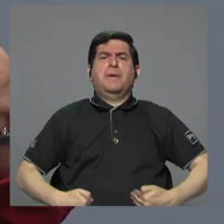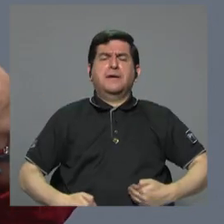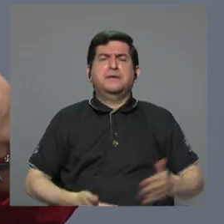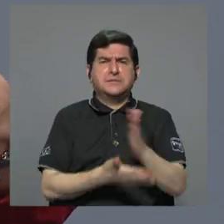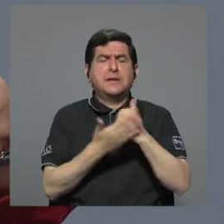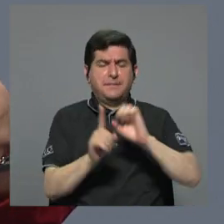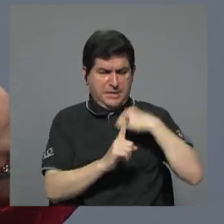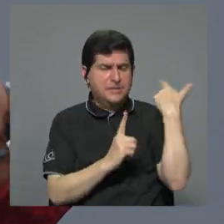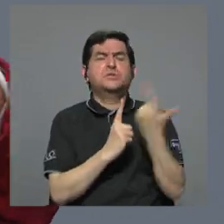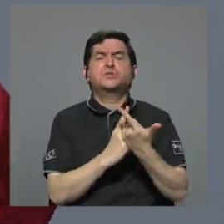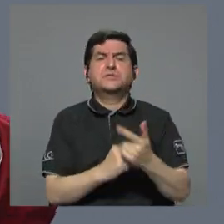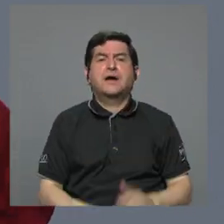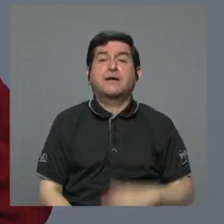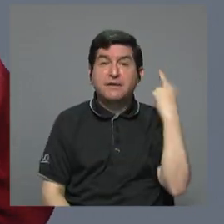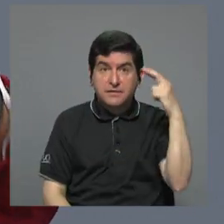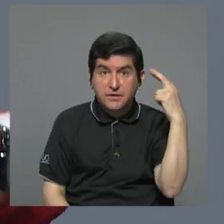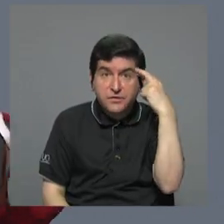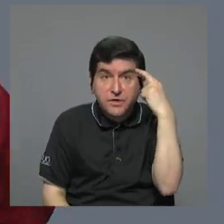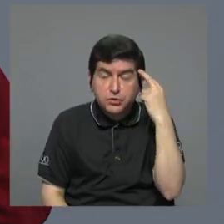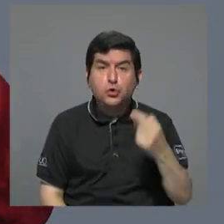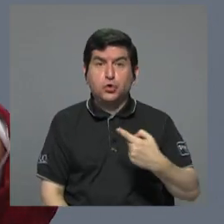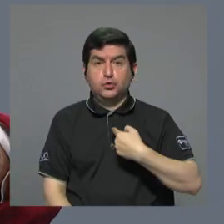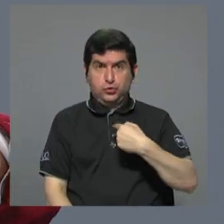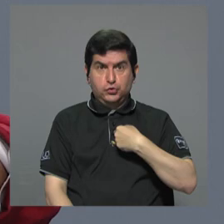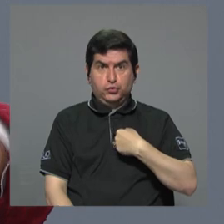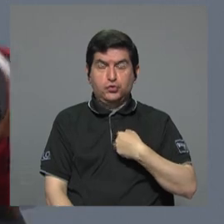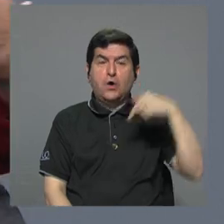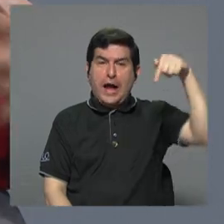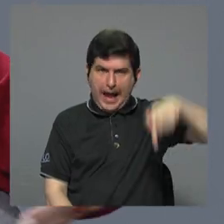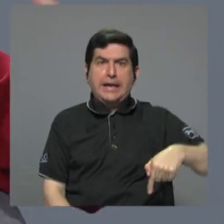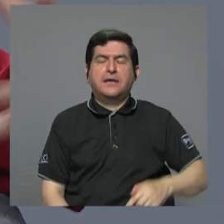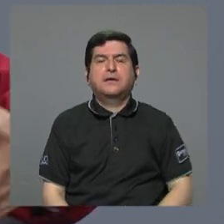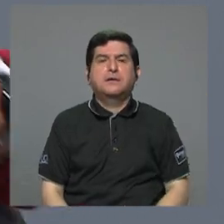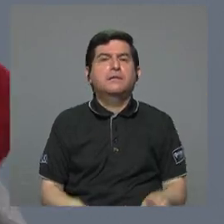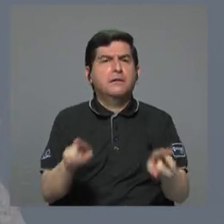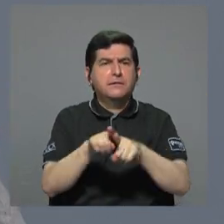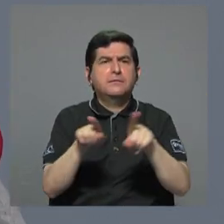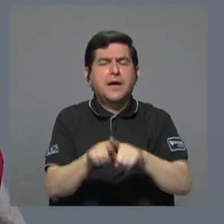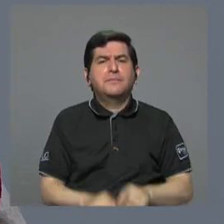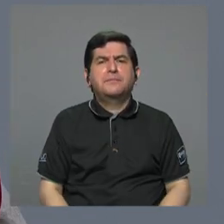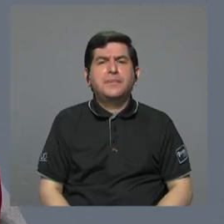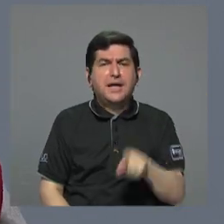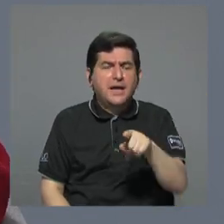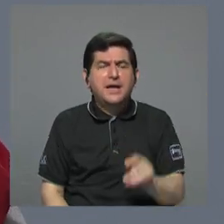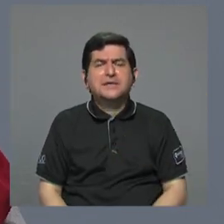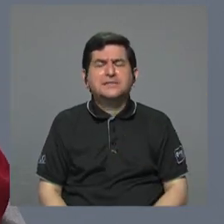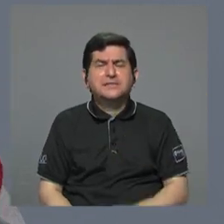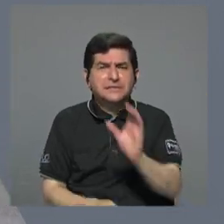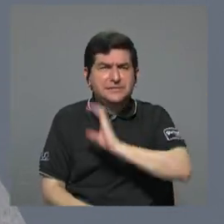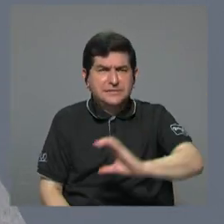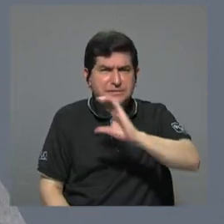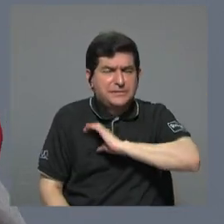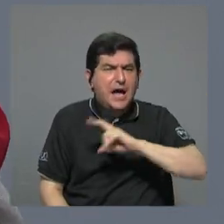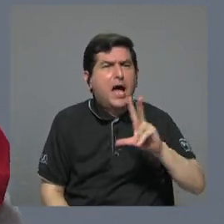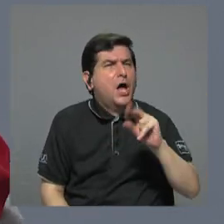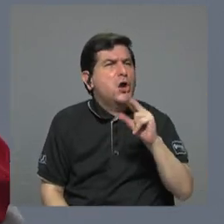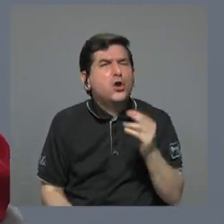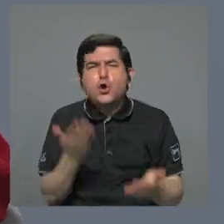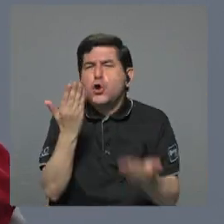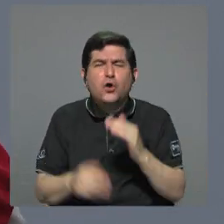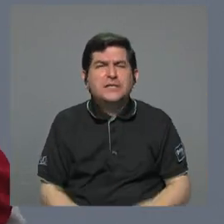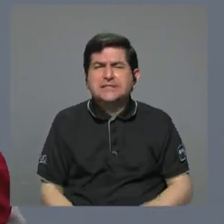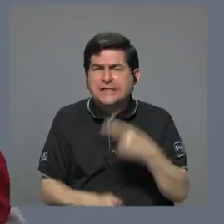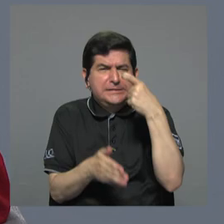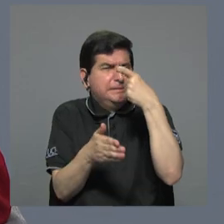la parte social. Por eso estoy aquí para darle también esa forma, digamos, de no tanta